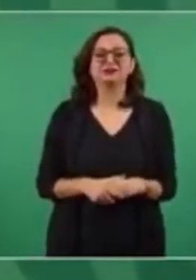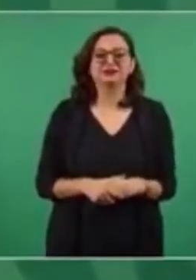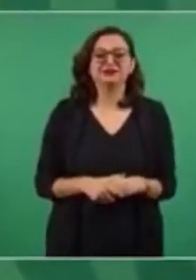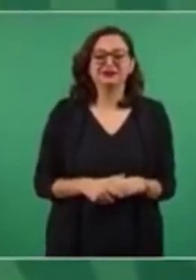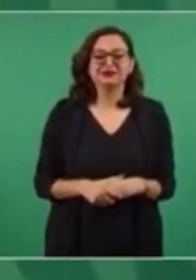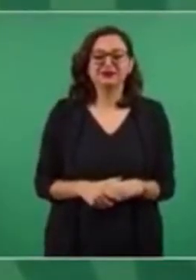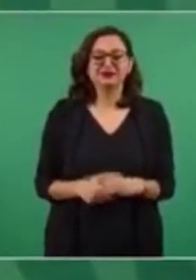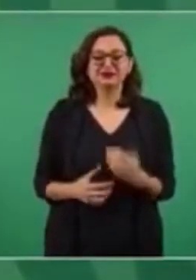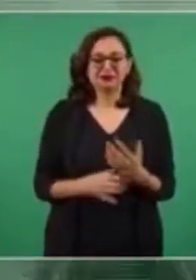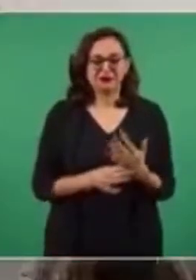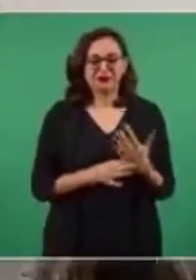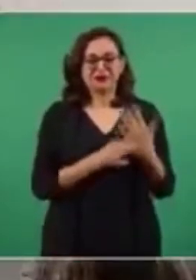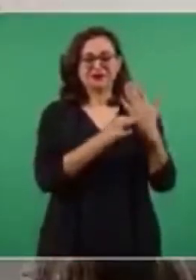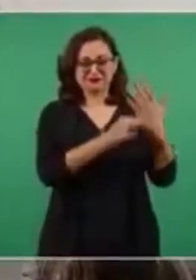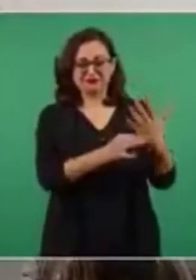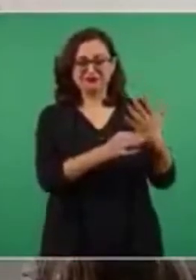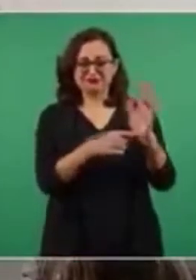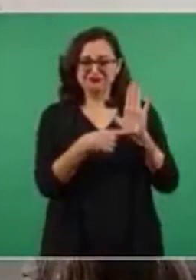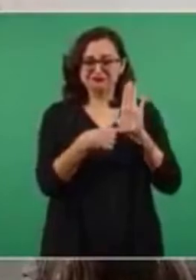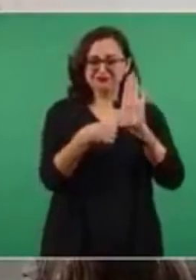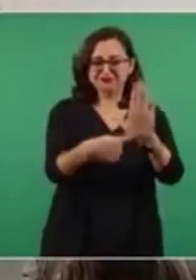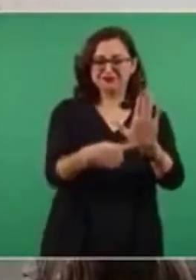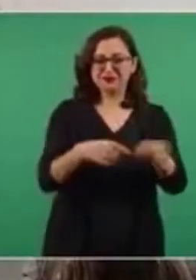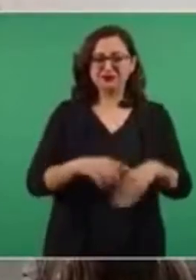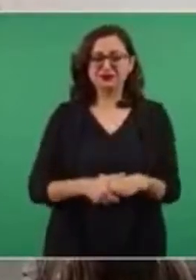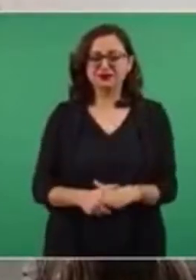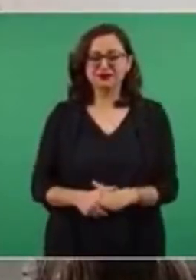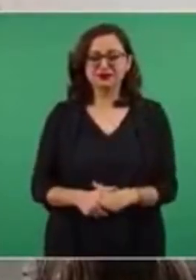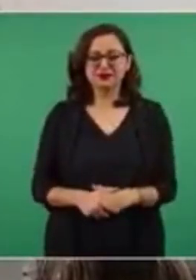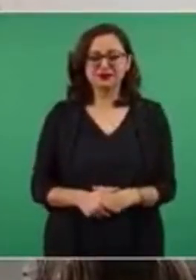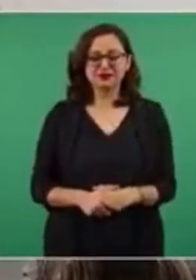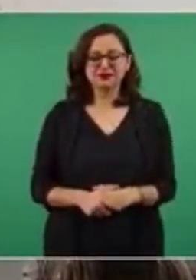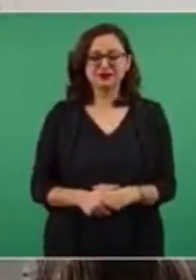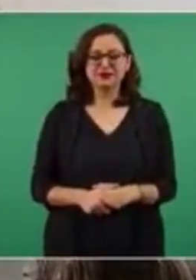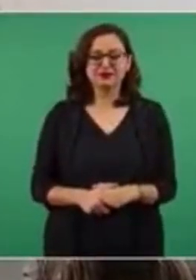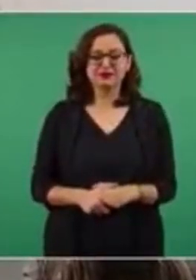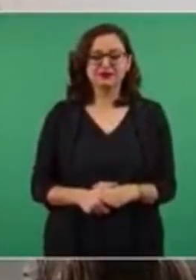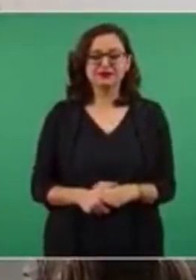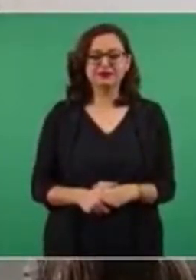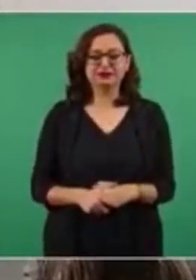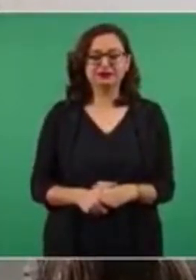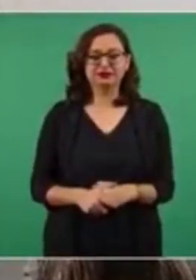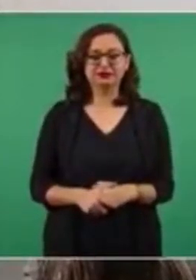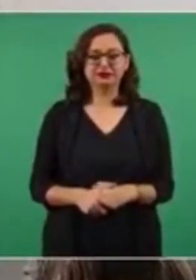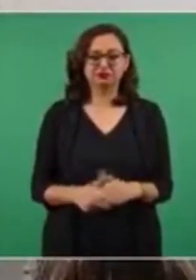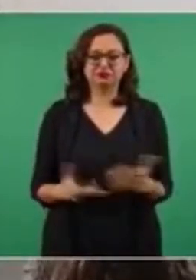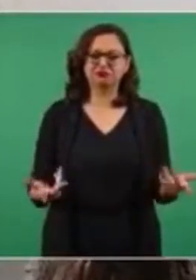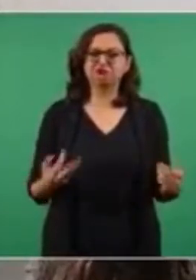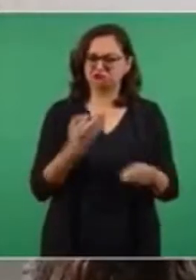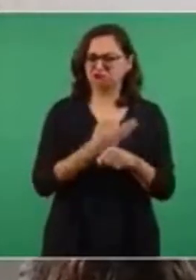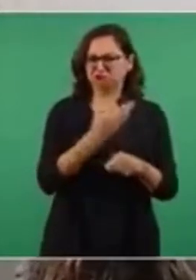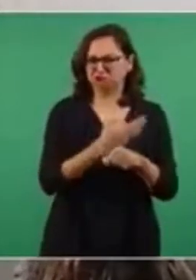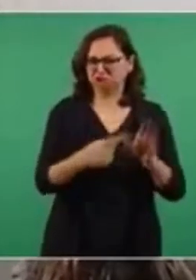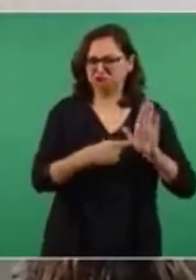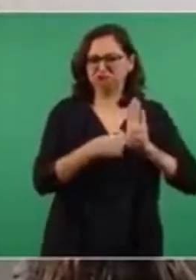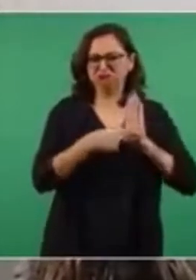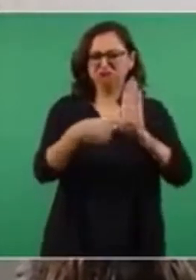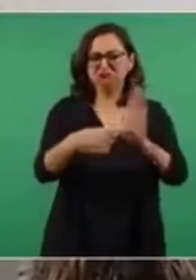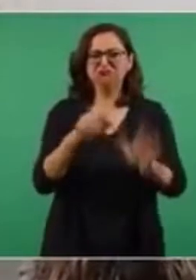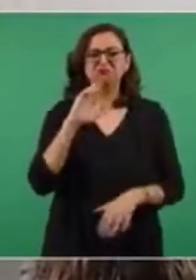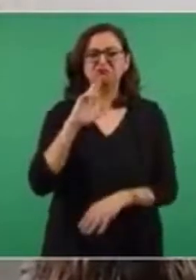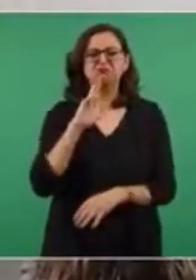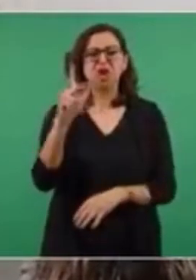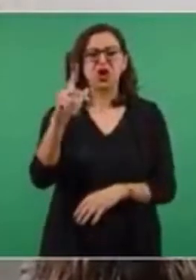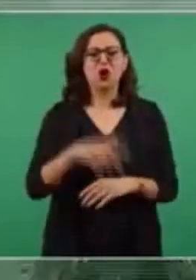eso es, eso es lo que muestro. Es que vale más mostrar esto